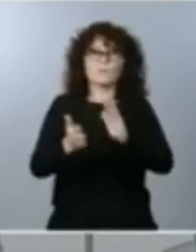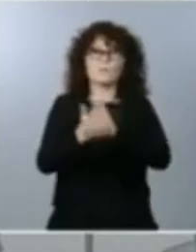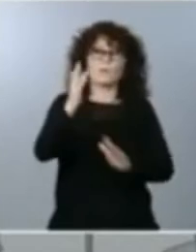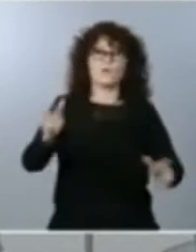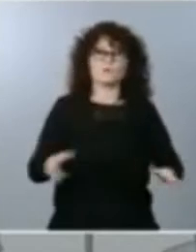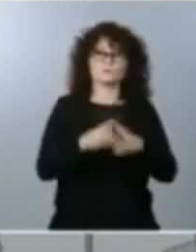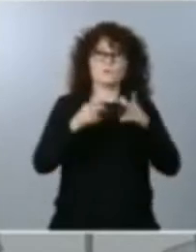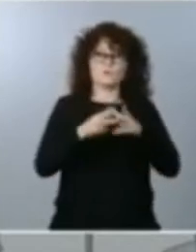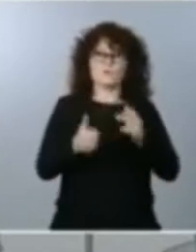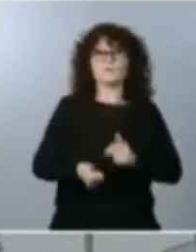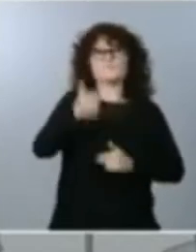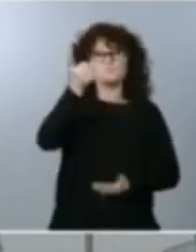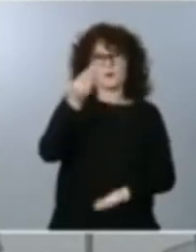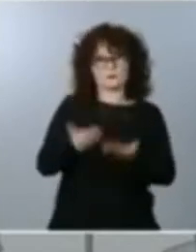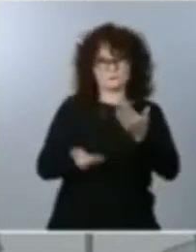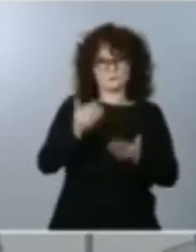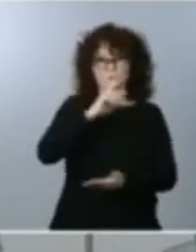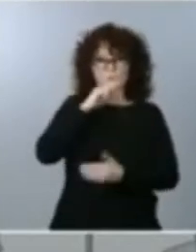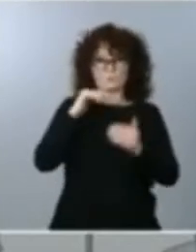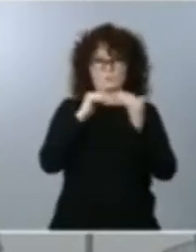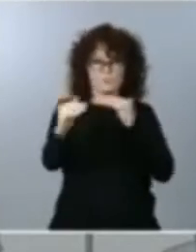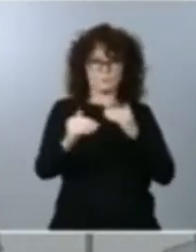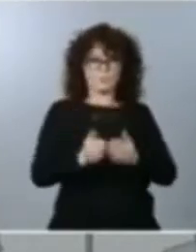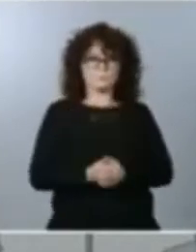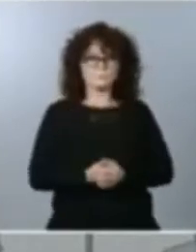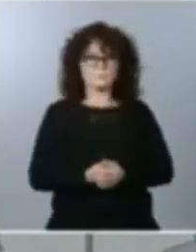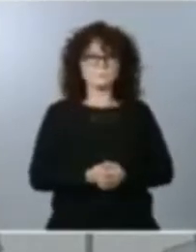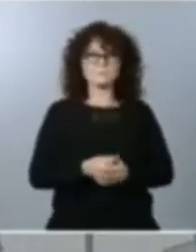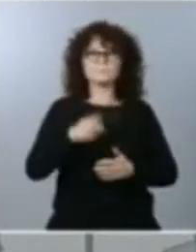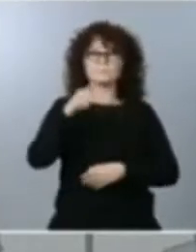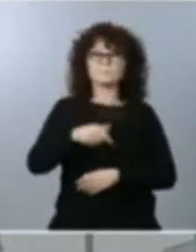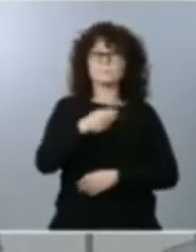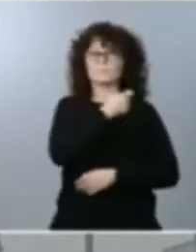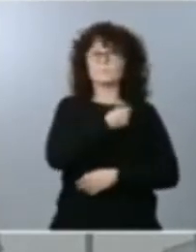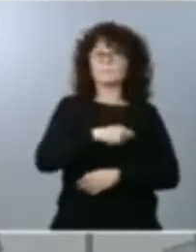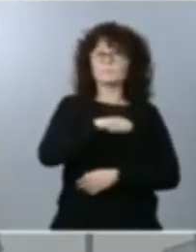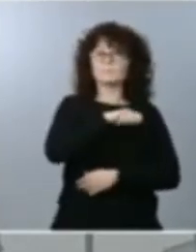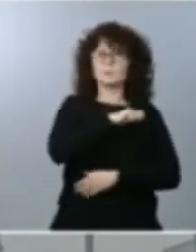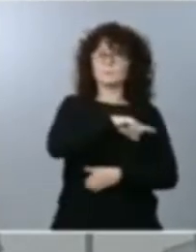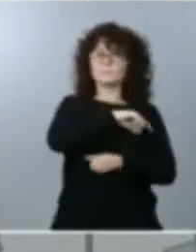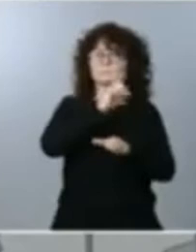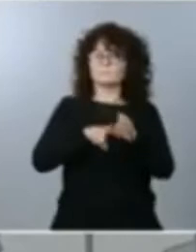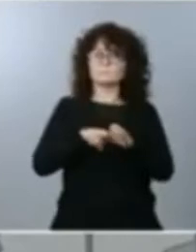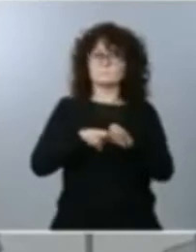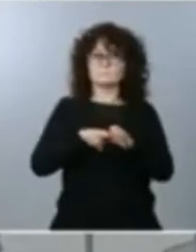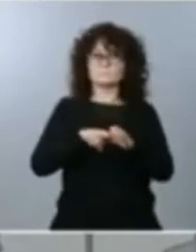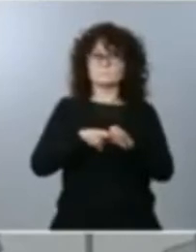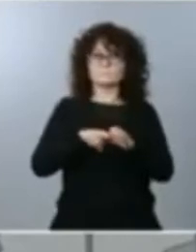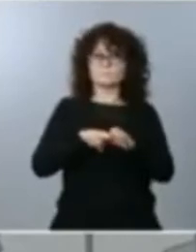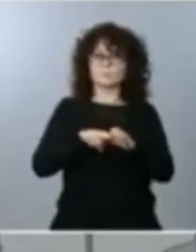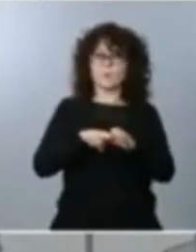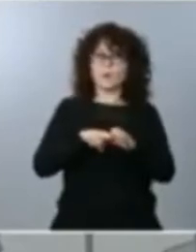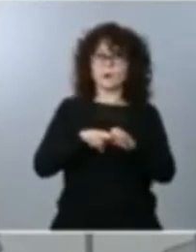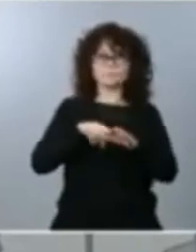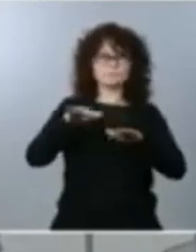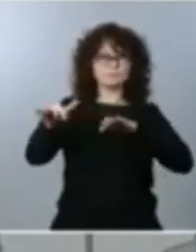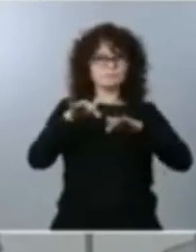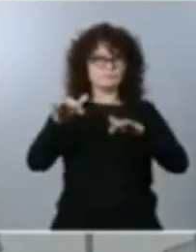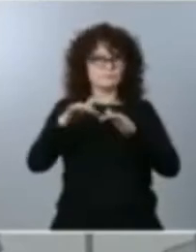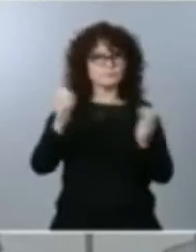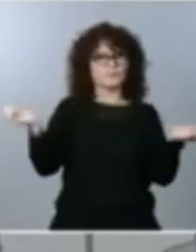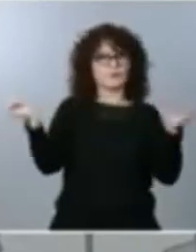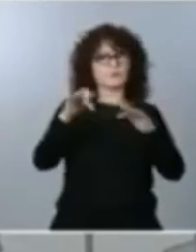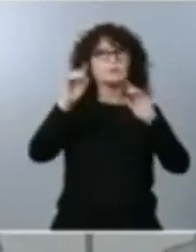justo y más sostenible. España, en este contexto, ha participado activamente en esta cumbre, así como en todas las reuniones preparatorias y